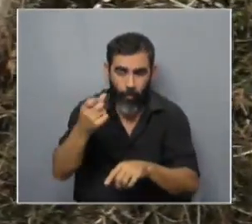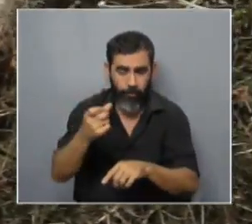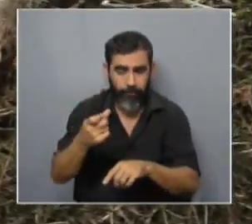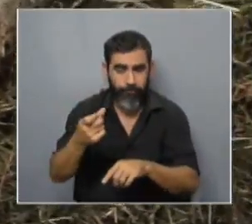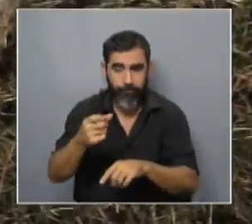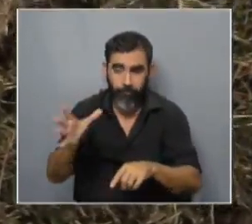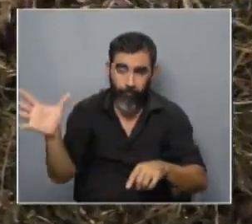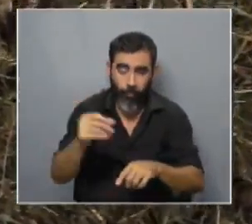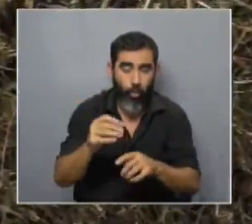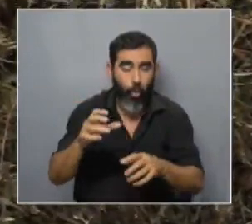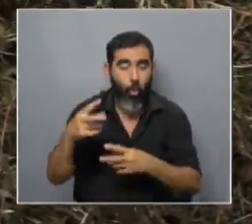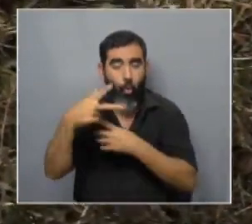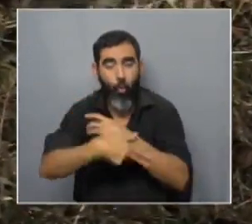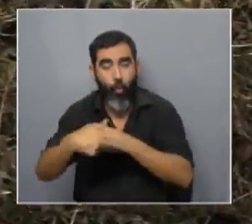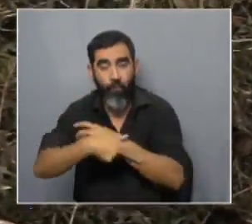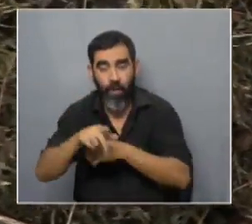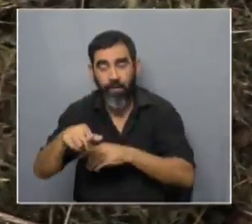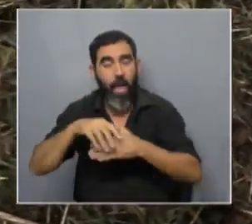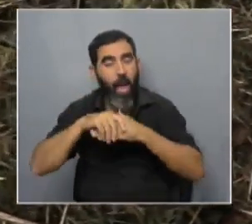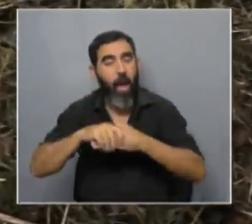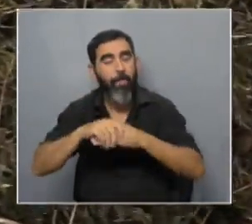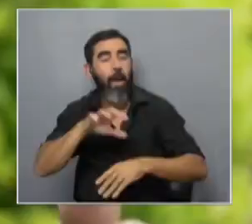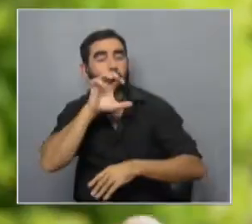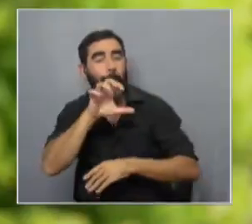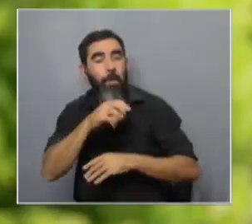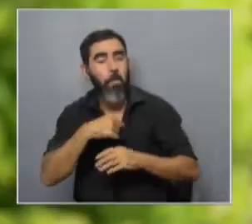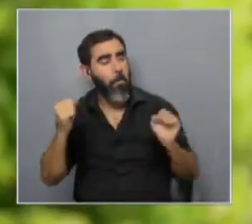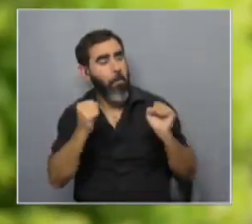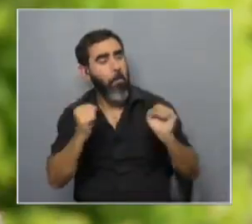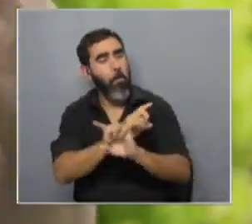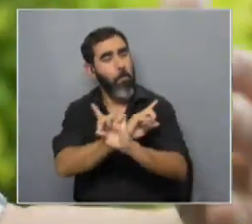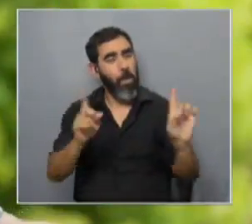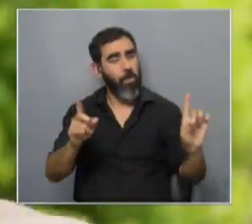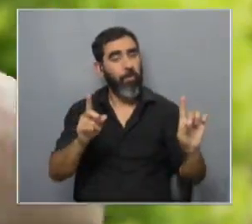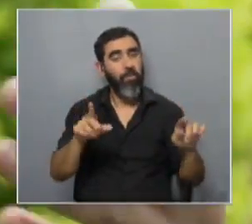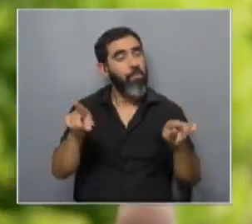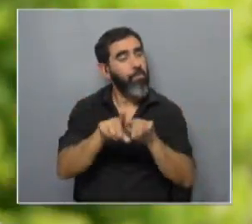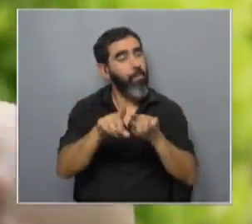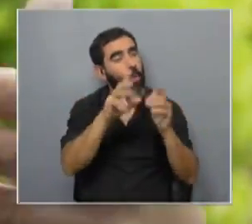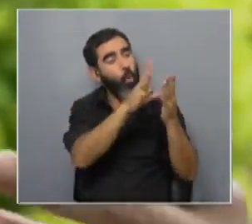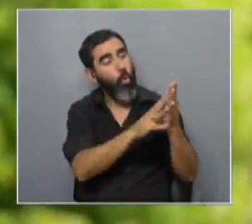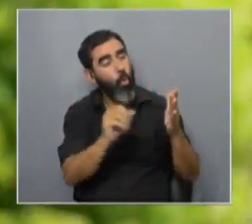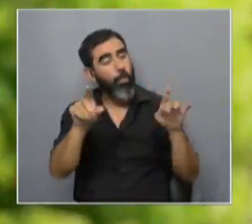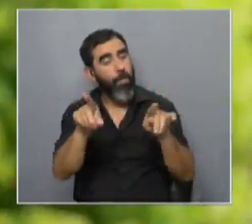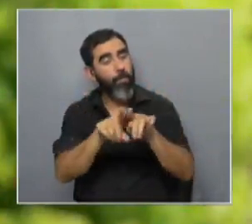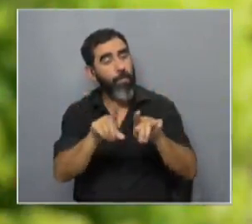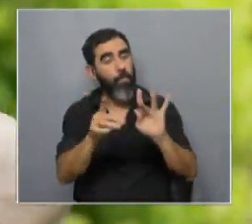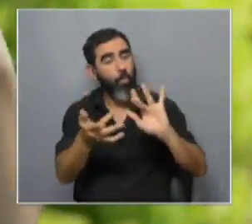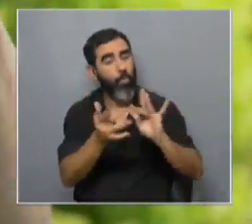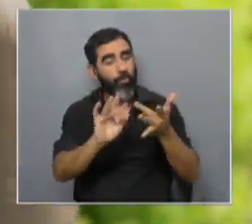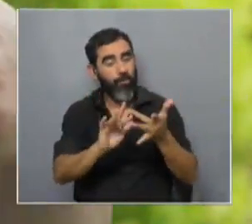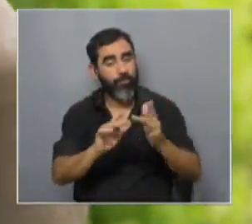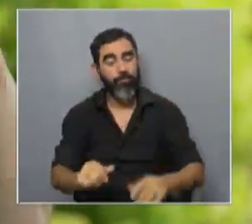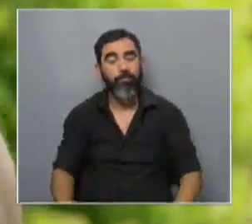toda la majada va a ver que esas amigas del perro no le tienen miedo y van entonces a establecer a generar un ovejo